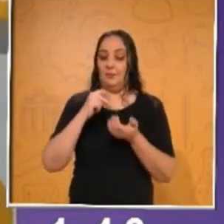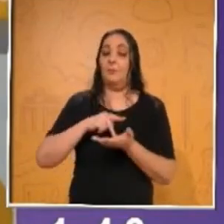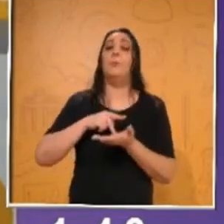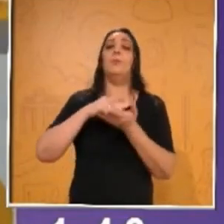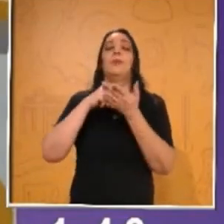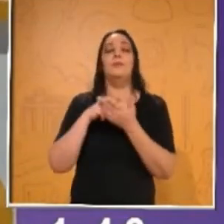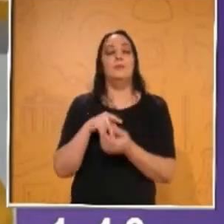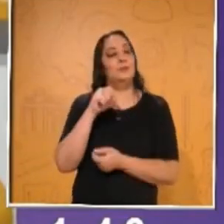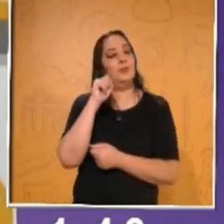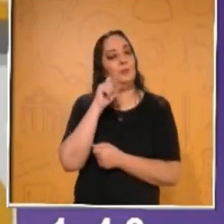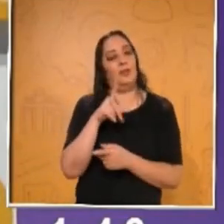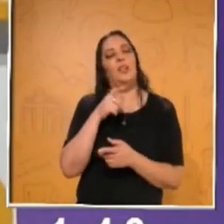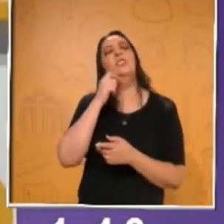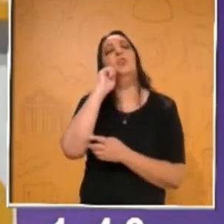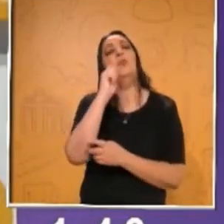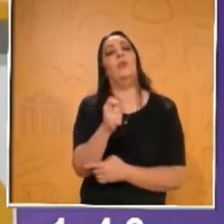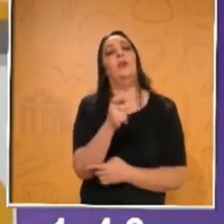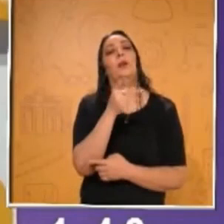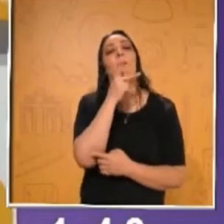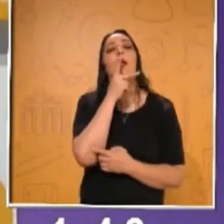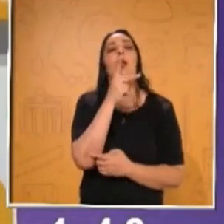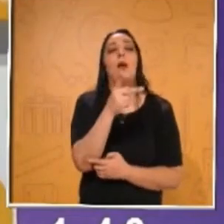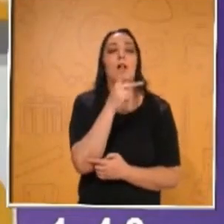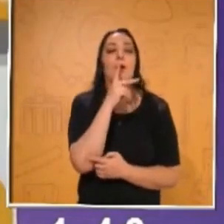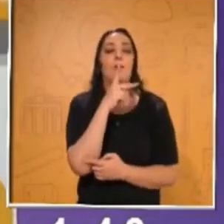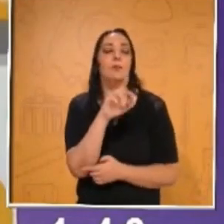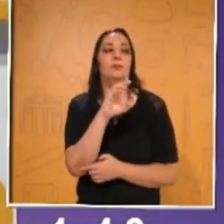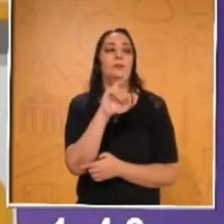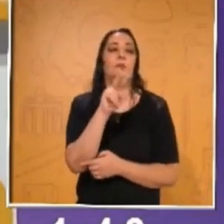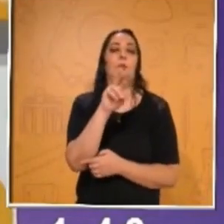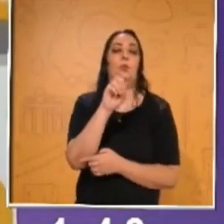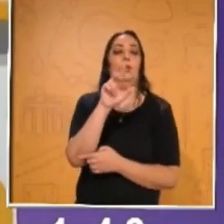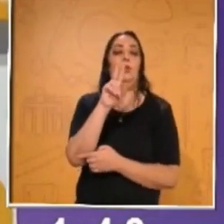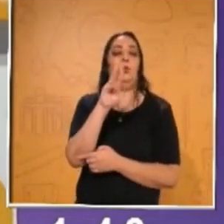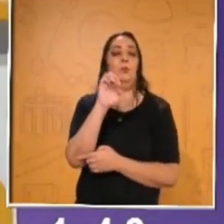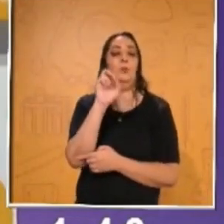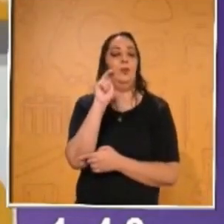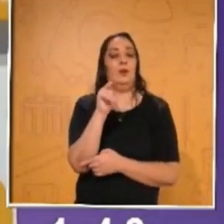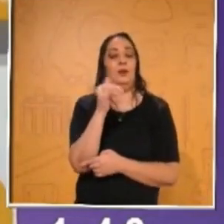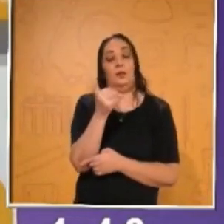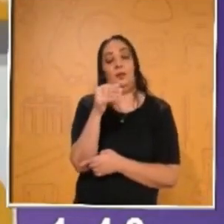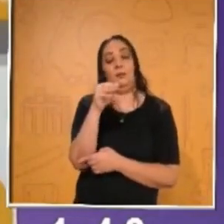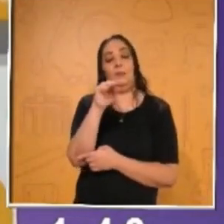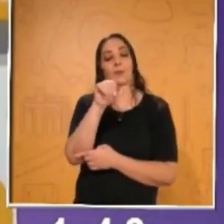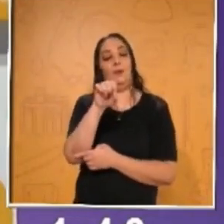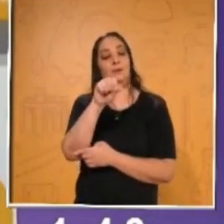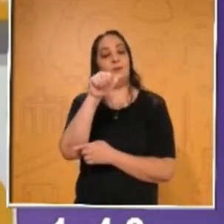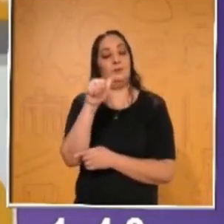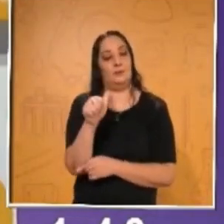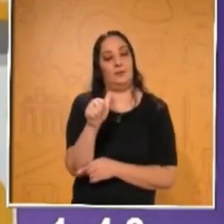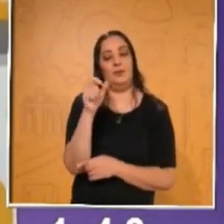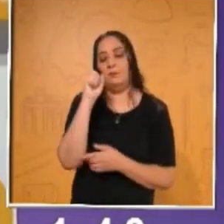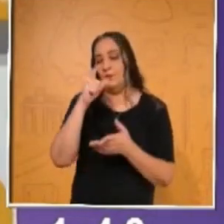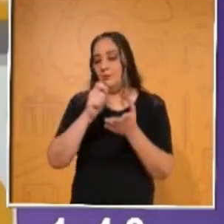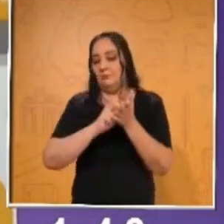las definiciones de cada uno de los conceptos que vimos de masa y volumen.